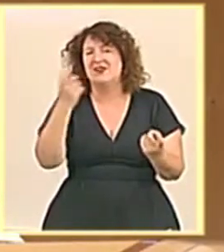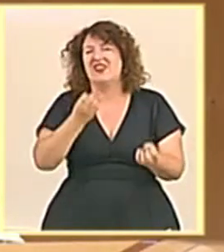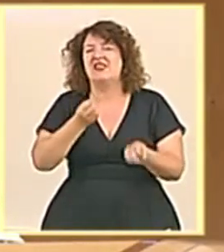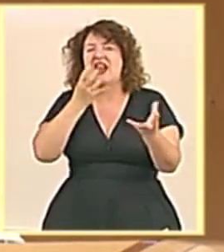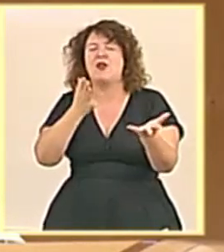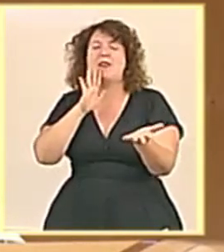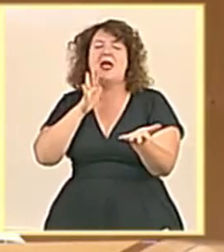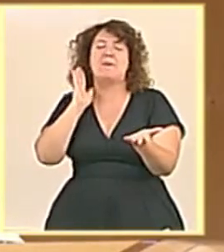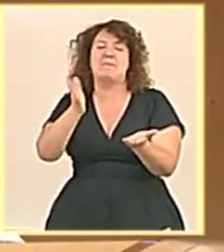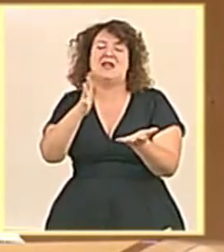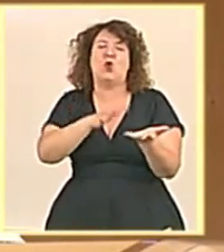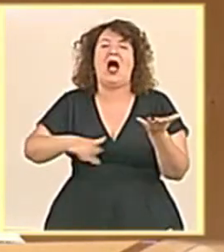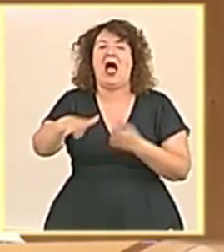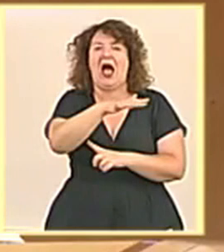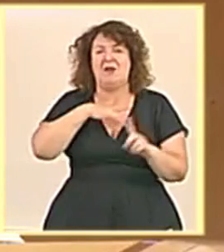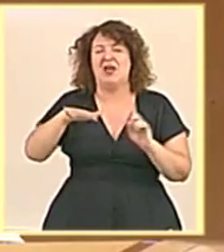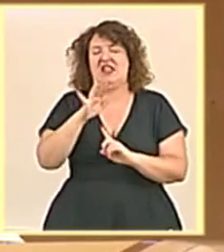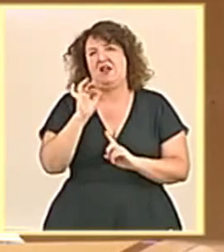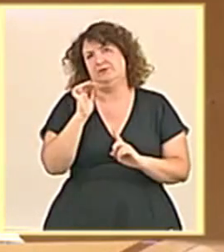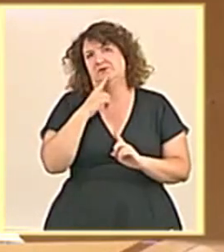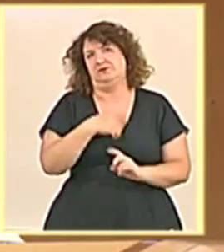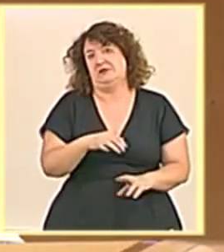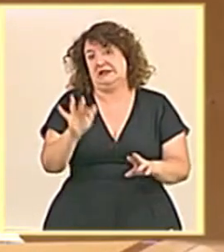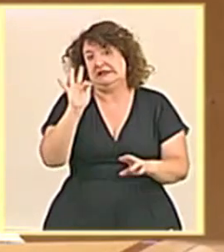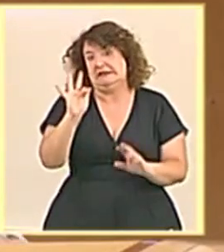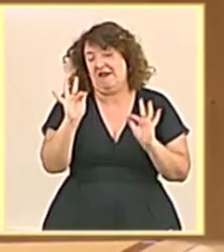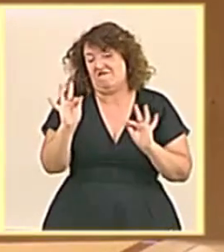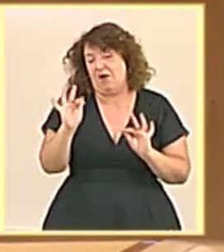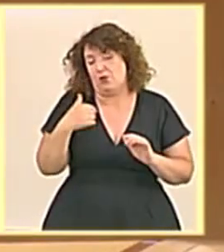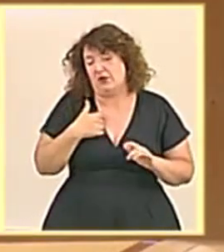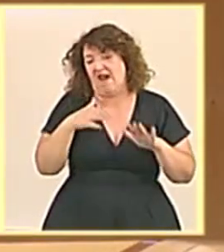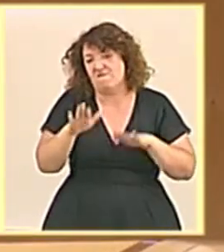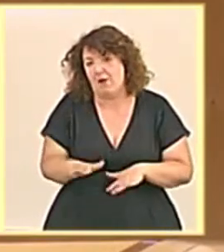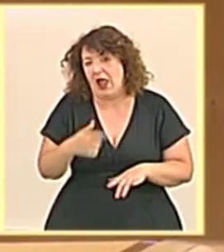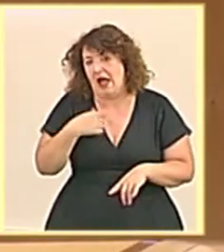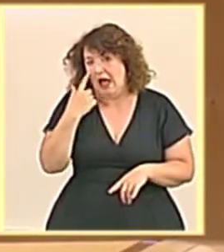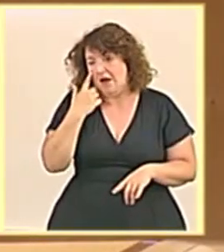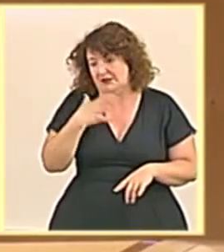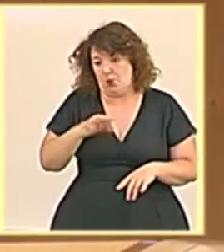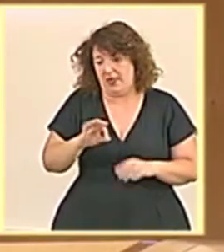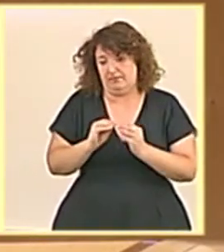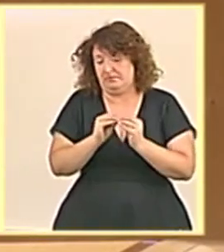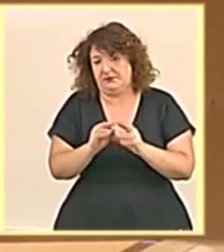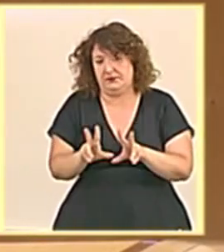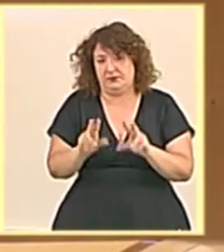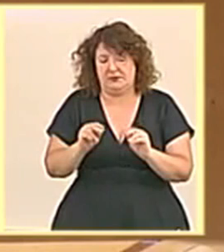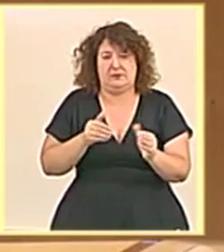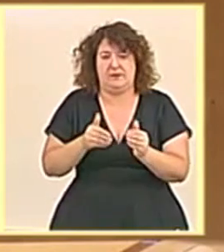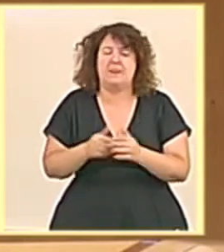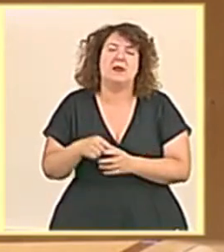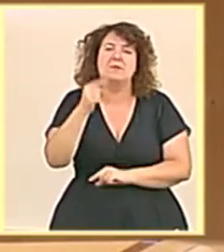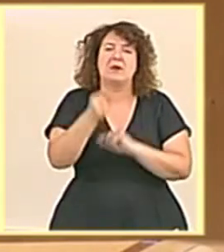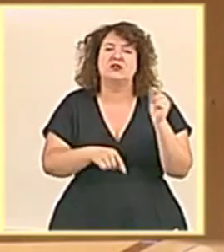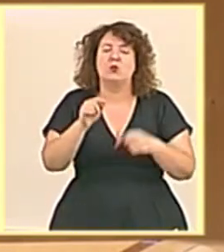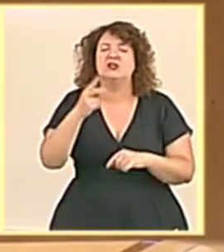declaración de impacto ambiental favorable, que confiemos se pueda materializar en breve. Tiene un presupuesto base